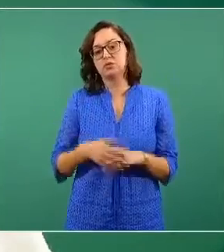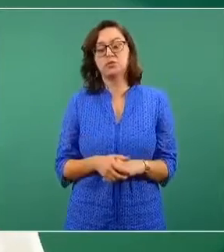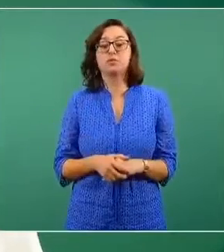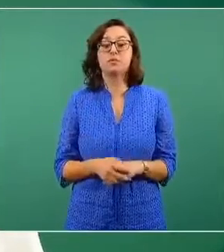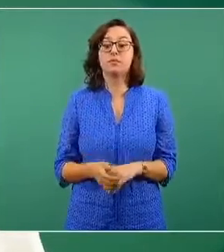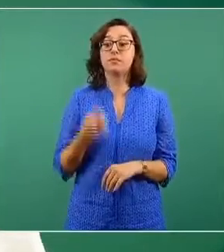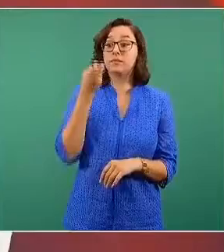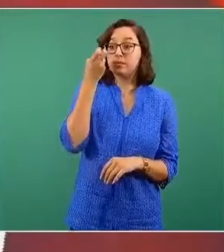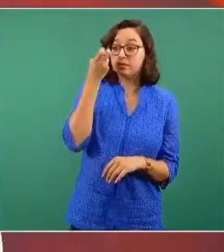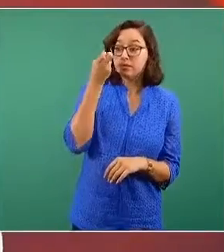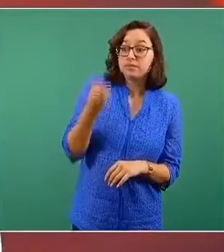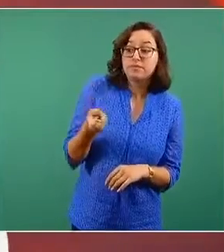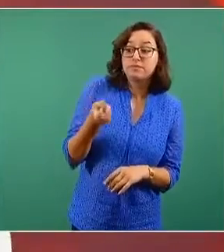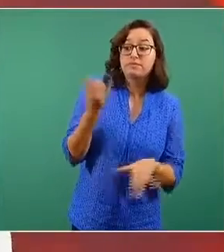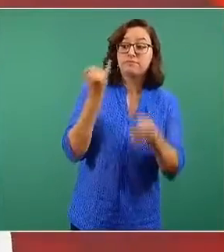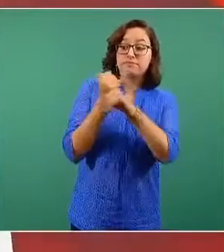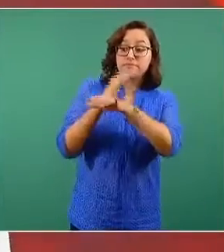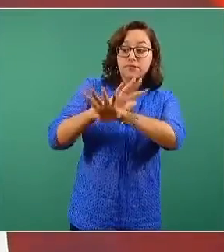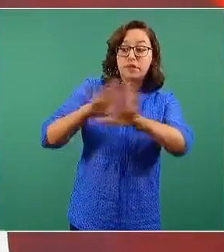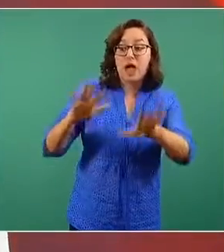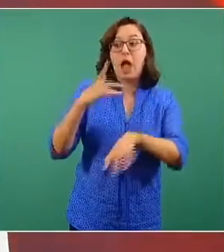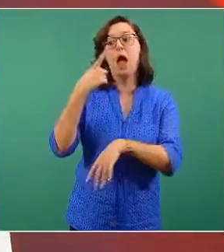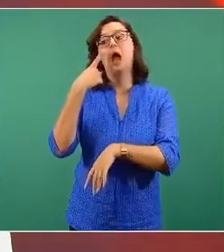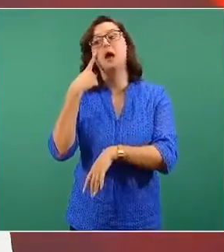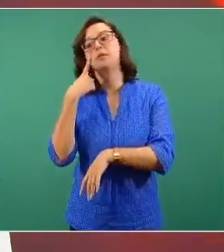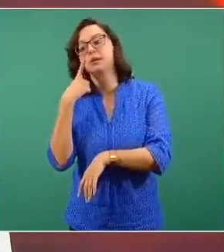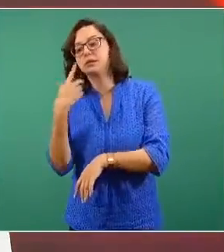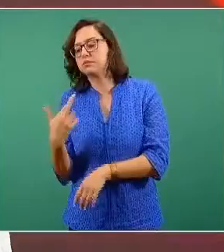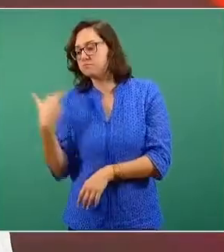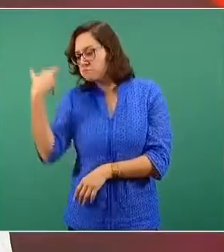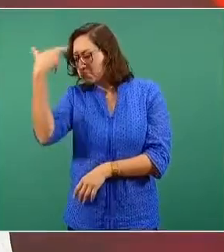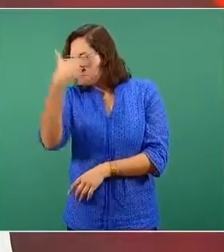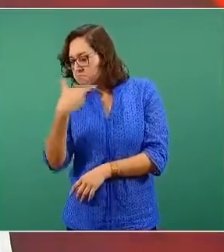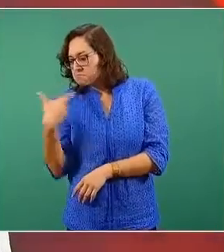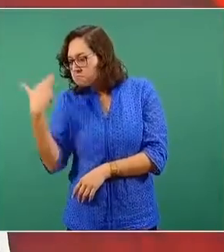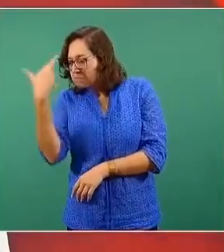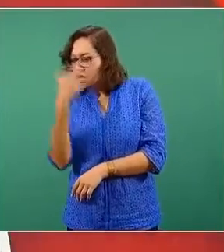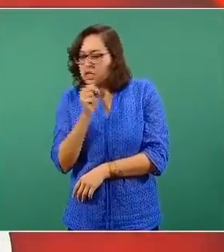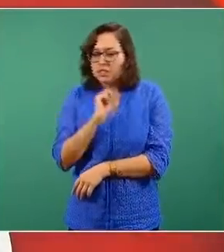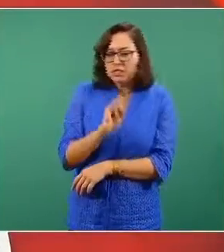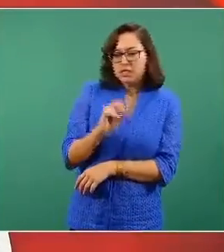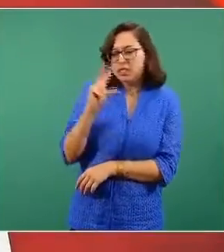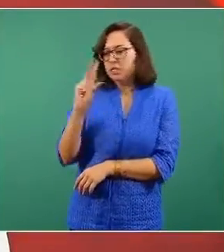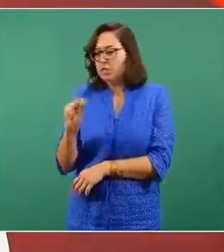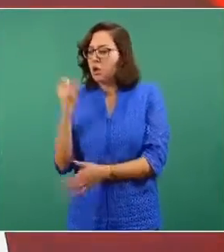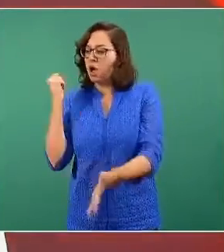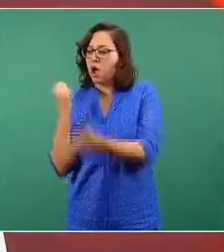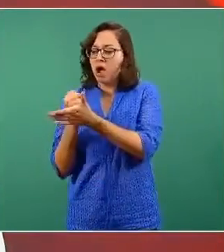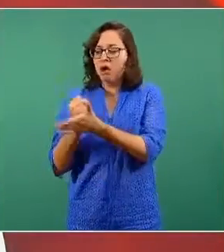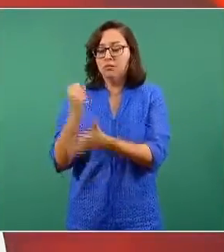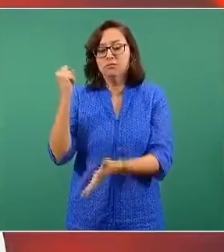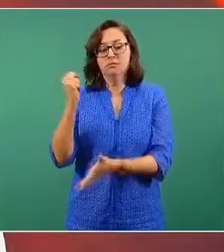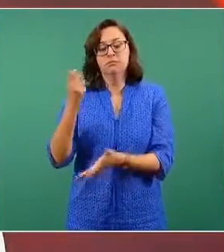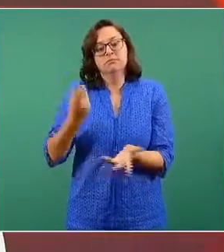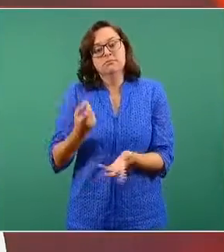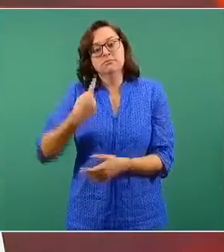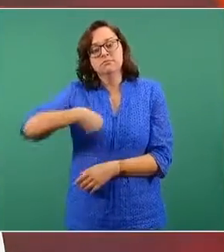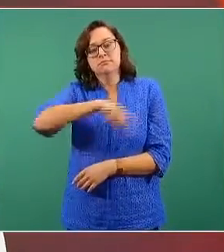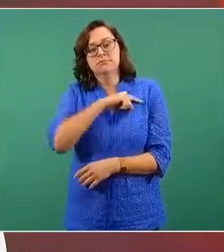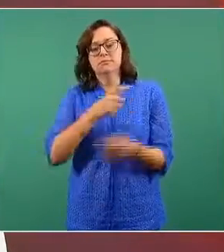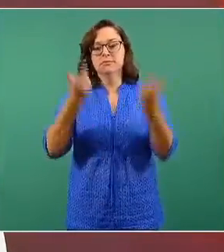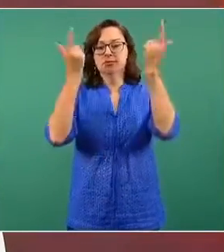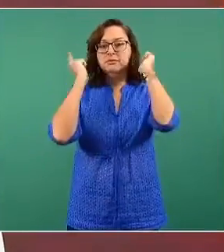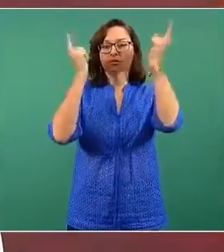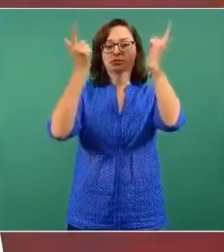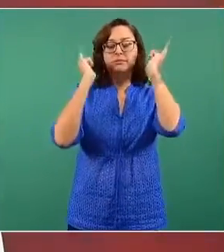revisaremos las indicaciones de uso, las autorizaciones de uso de emergencia y deseamos, supongo la mayoría de los gobiernos,